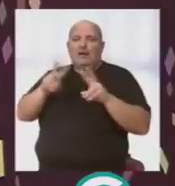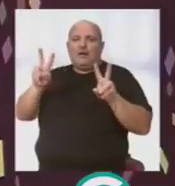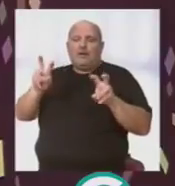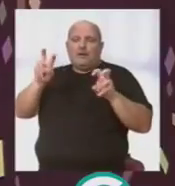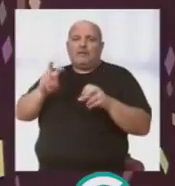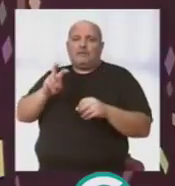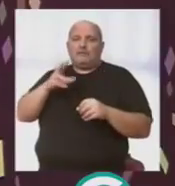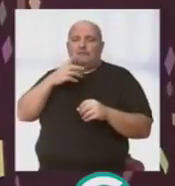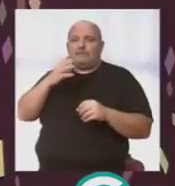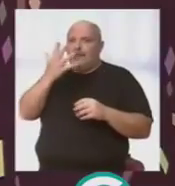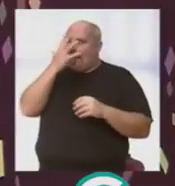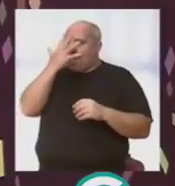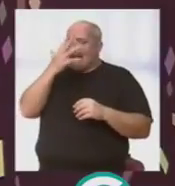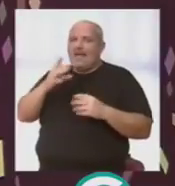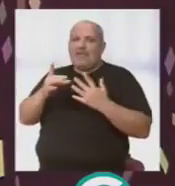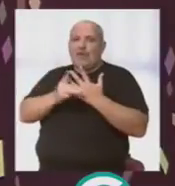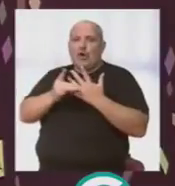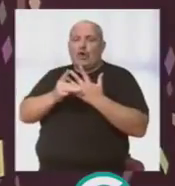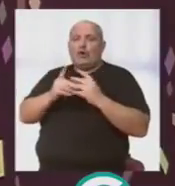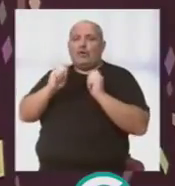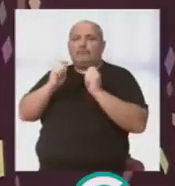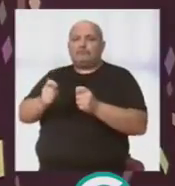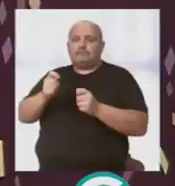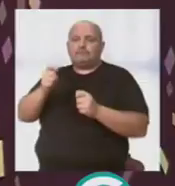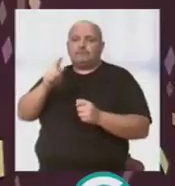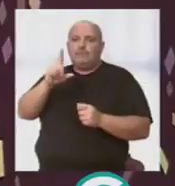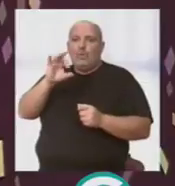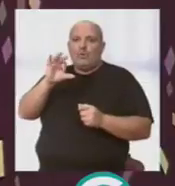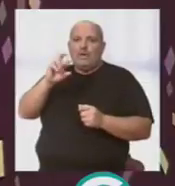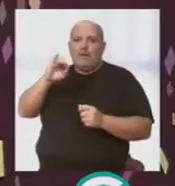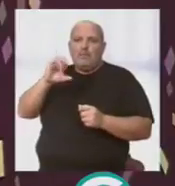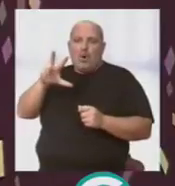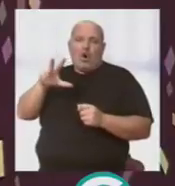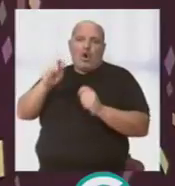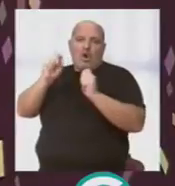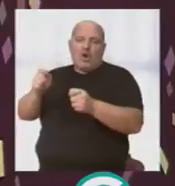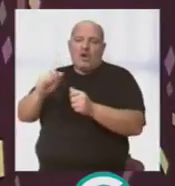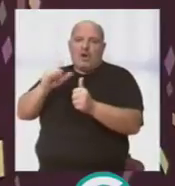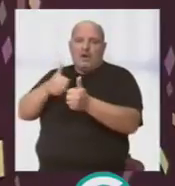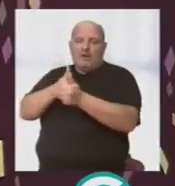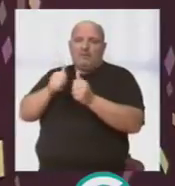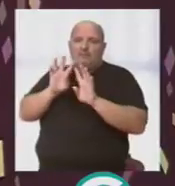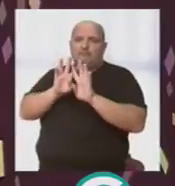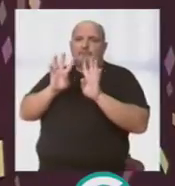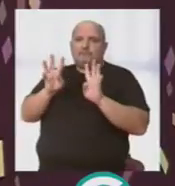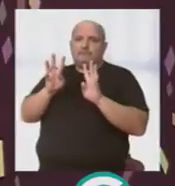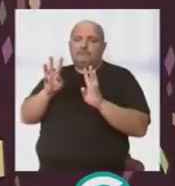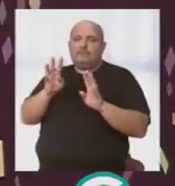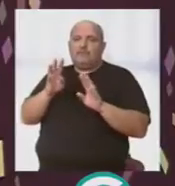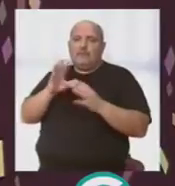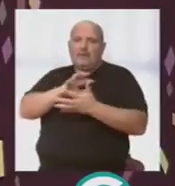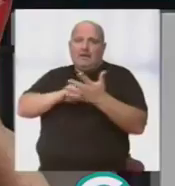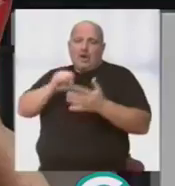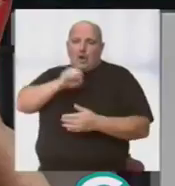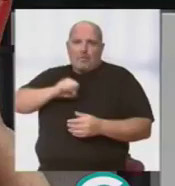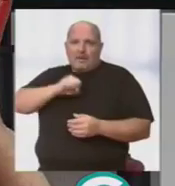propio, el de la Careta de Oro, que este año será Don Luis Ripoli, que estará arropado también por su antología